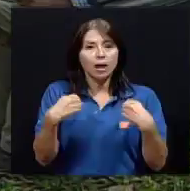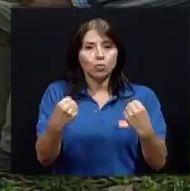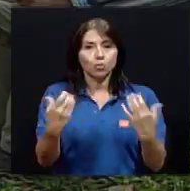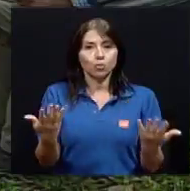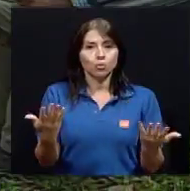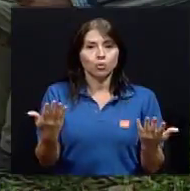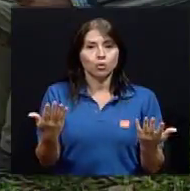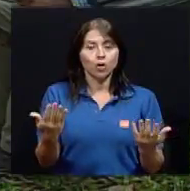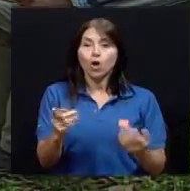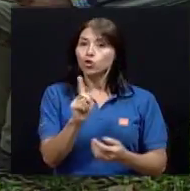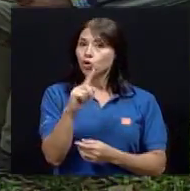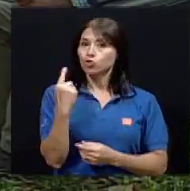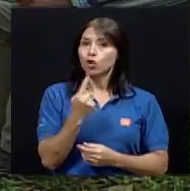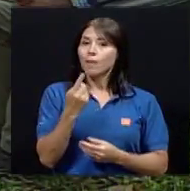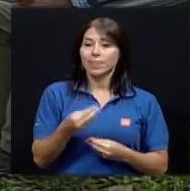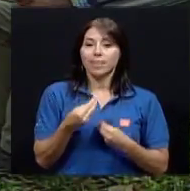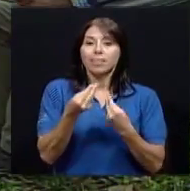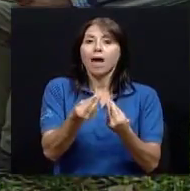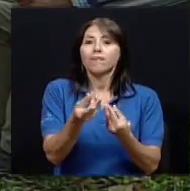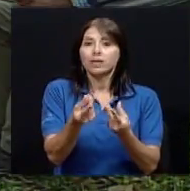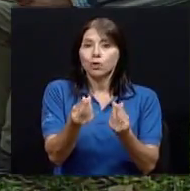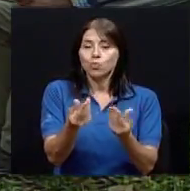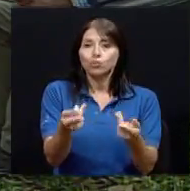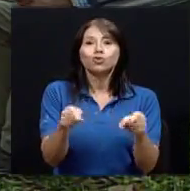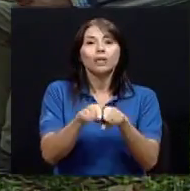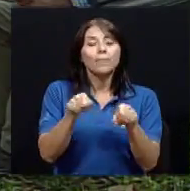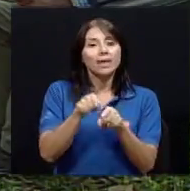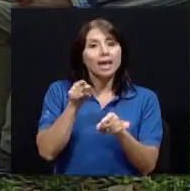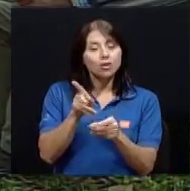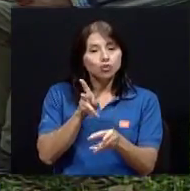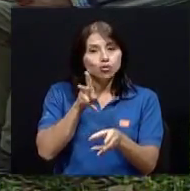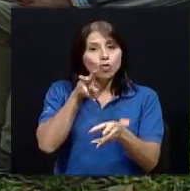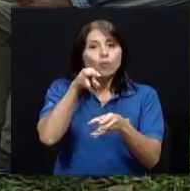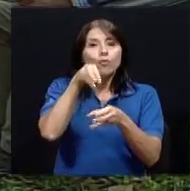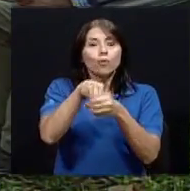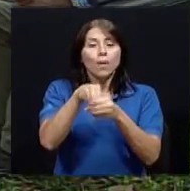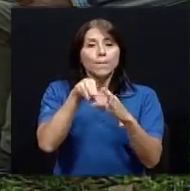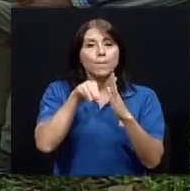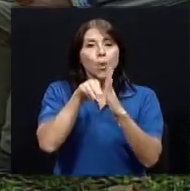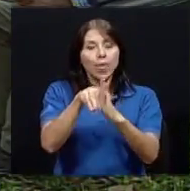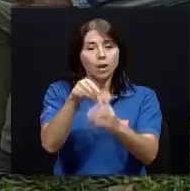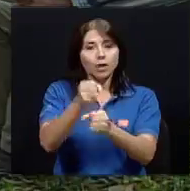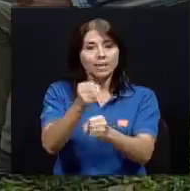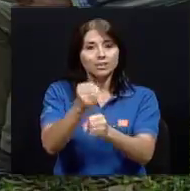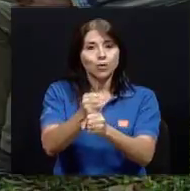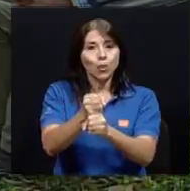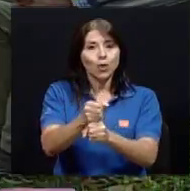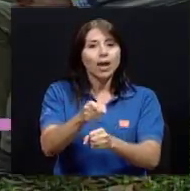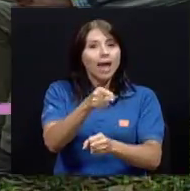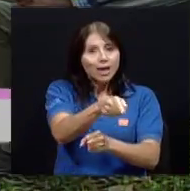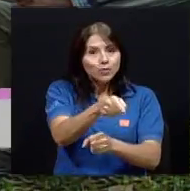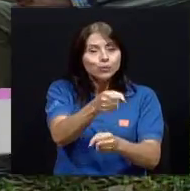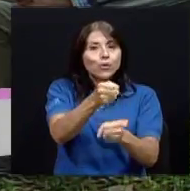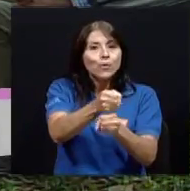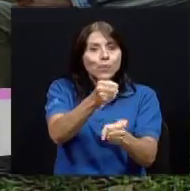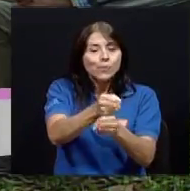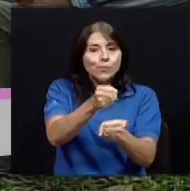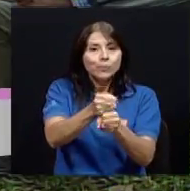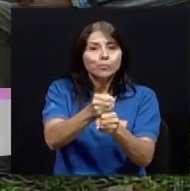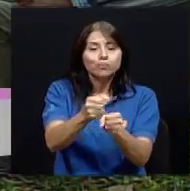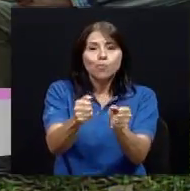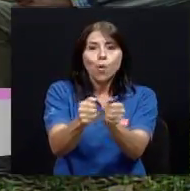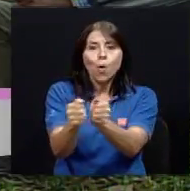No solamente aportaban recursos, sino formaban parte del modelo de gestión, en realidad trabajaban conjuntamente con